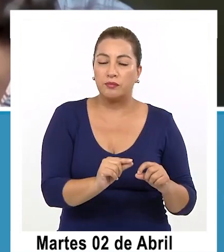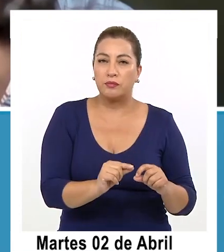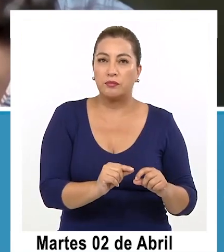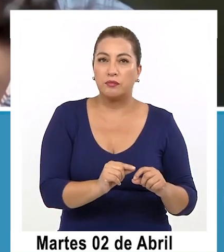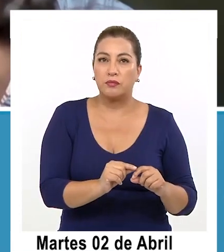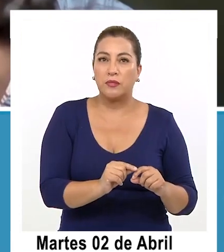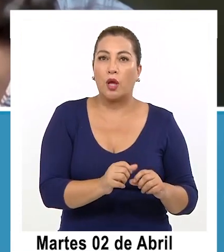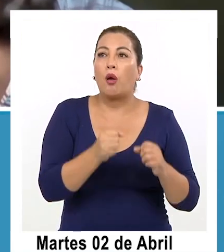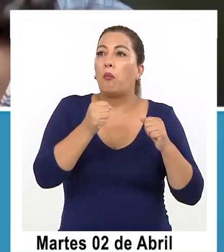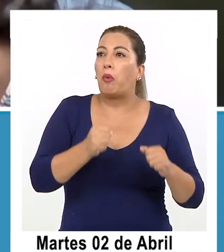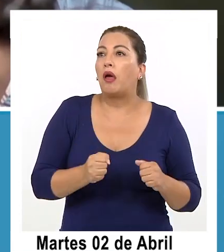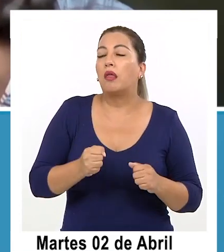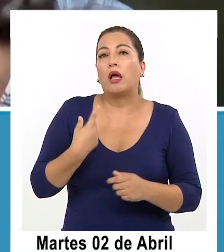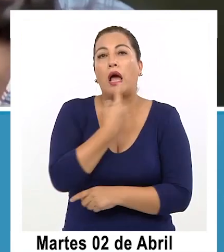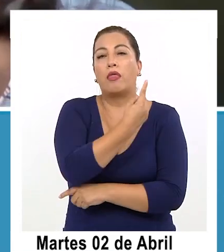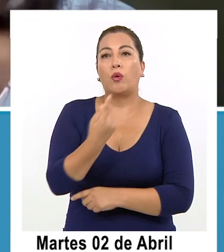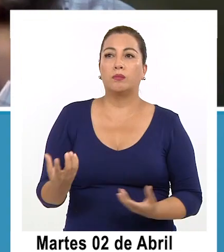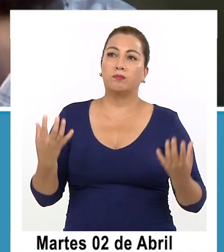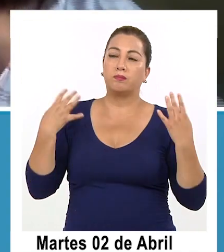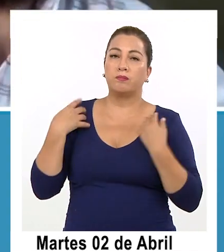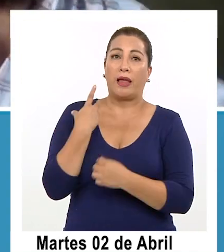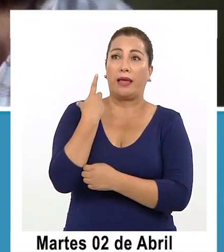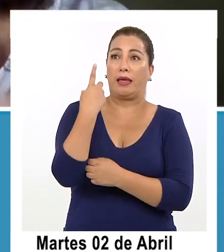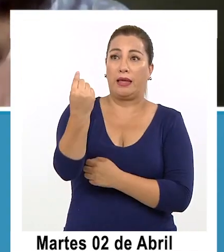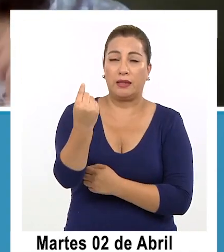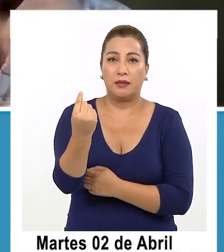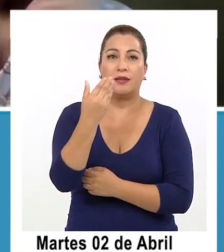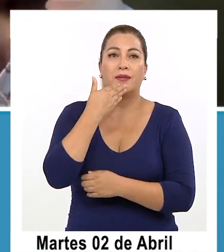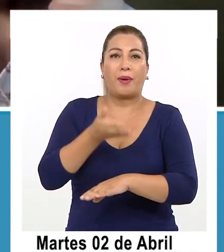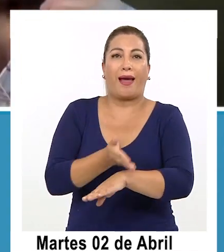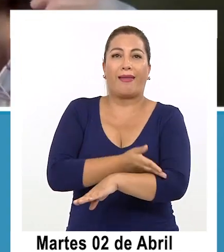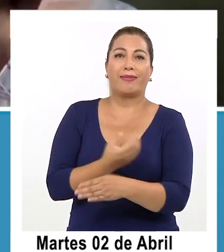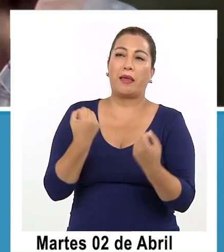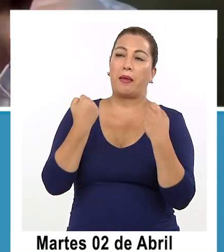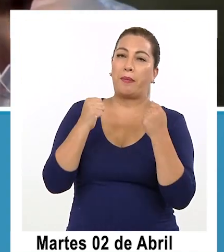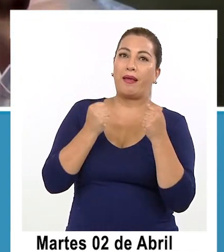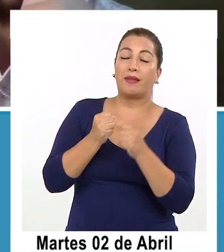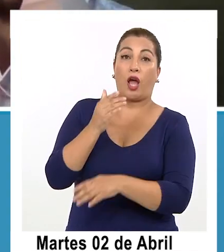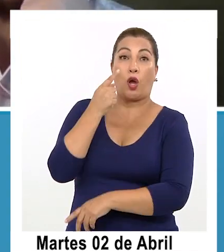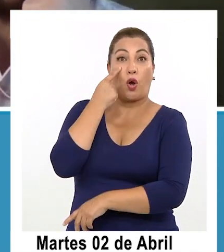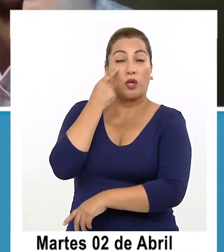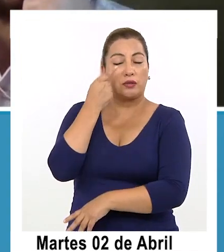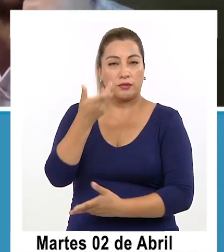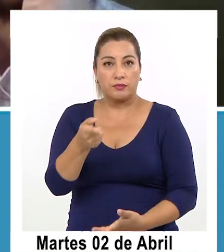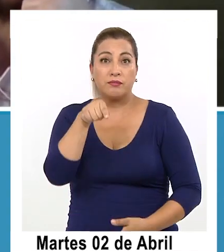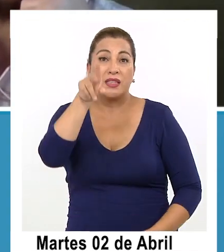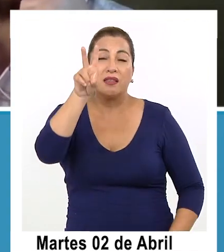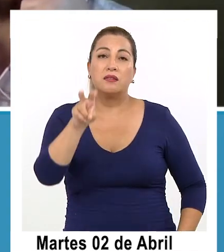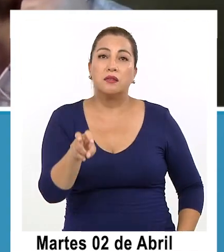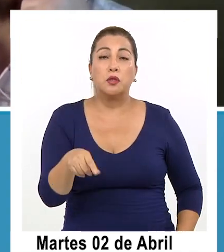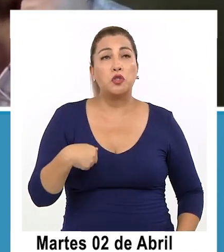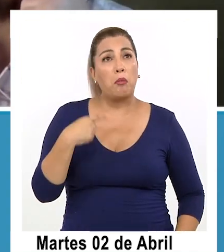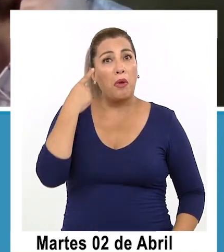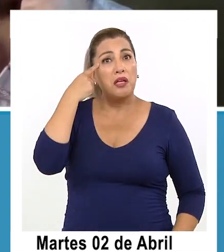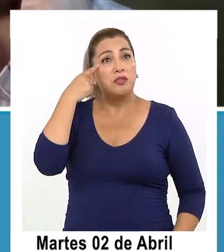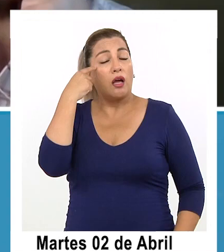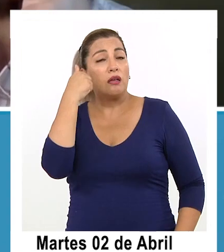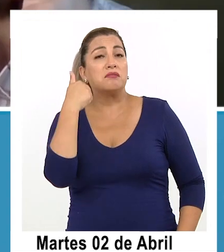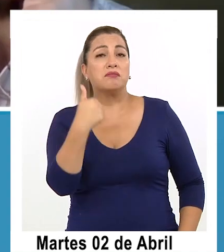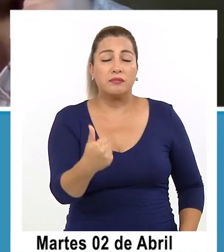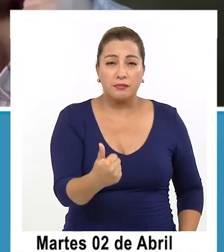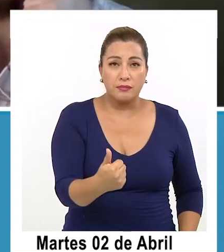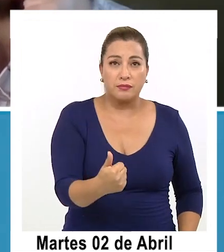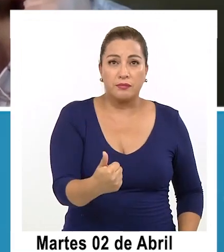capacidad de evacuación con con entrenamiento etcétera en ese aspecto yo diría que estuvo bastante bien eh